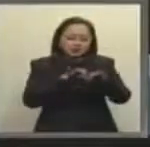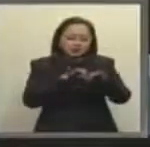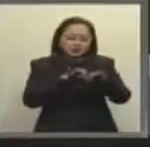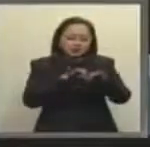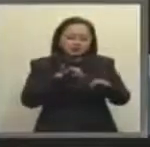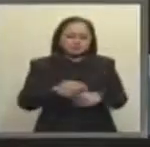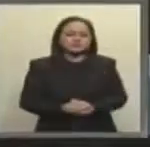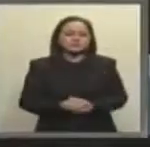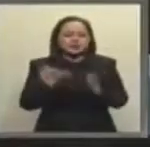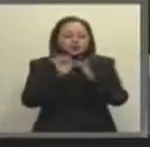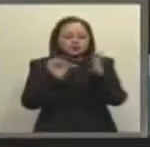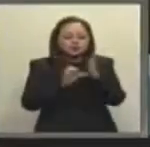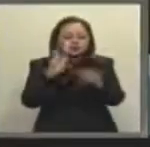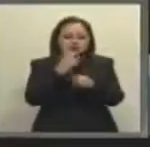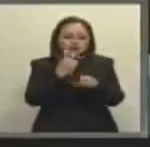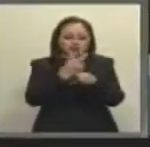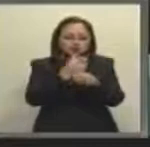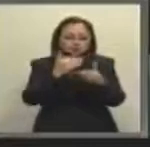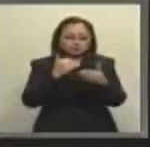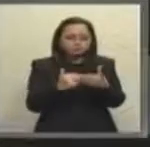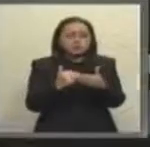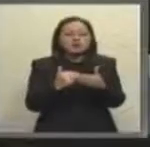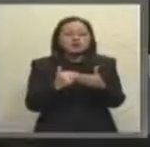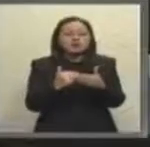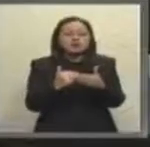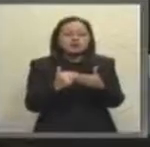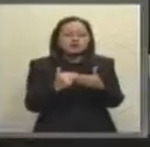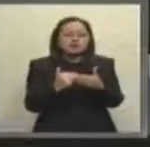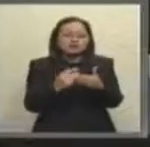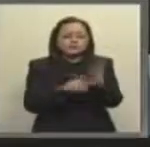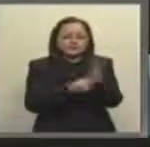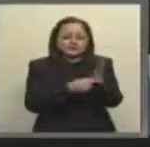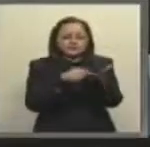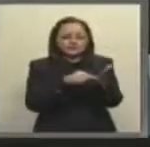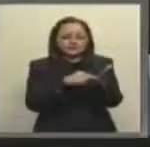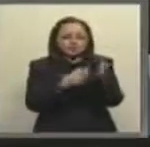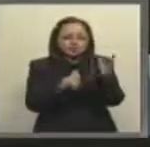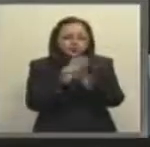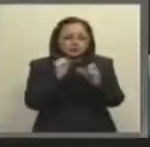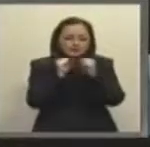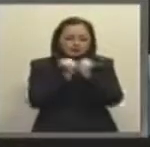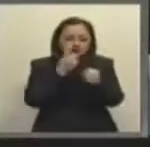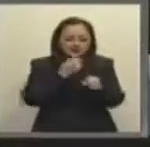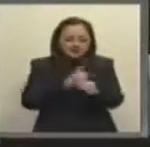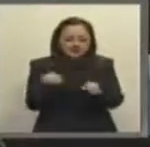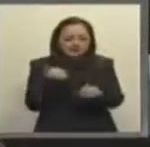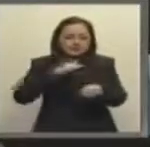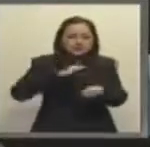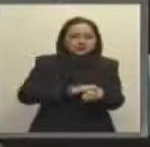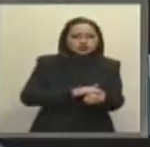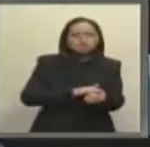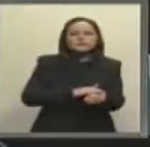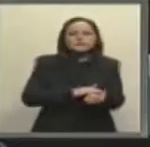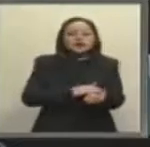El artículo segundo del decreto dice que la nueva sociedad administradora de los